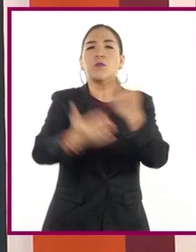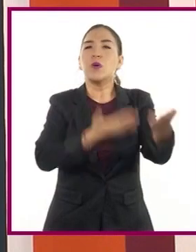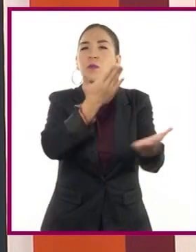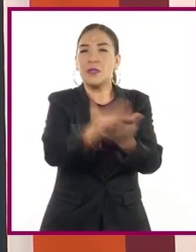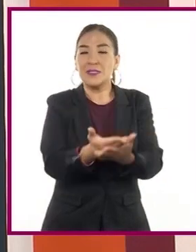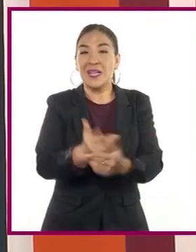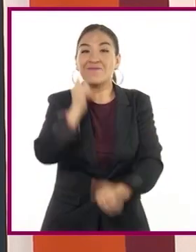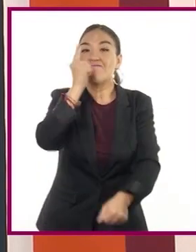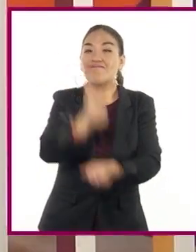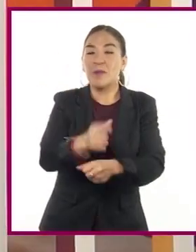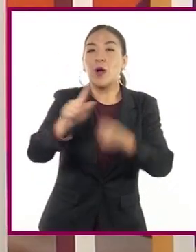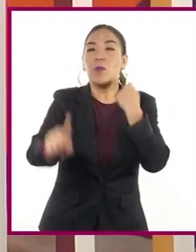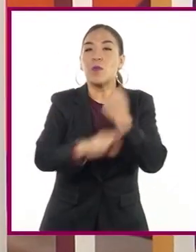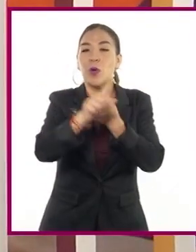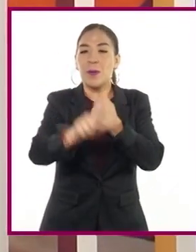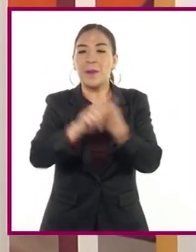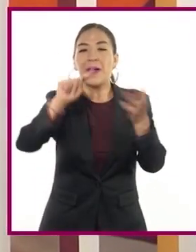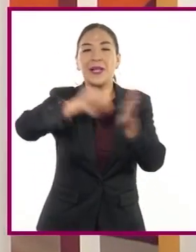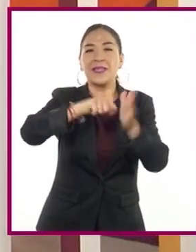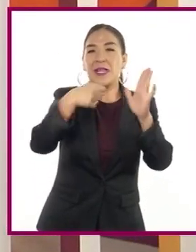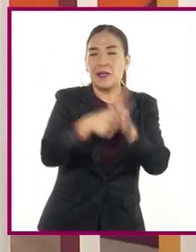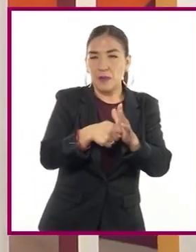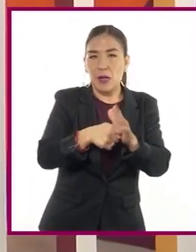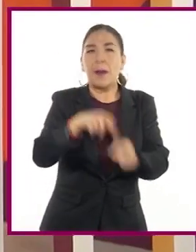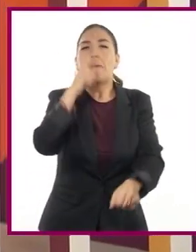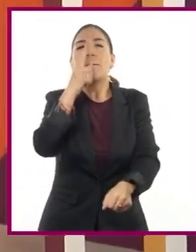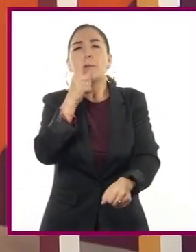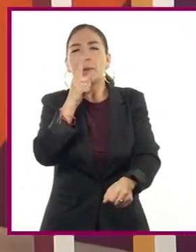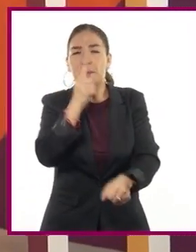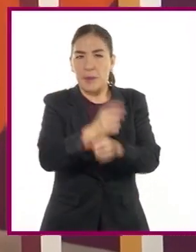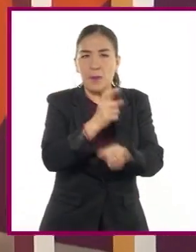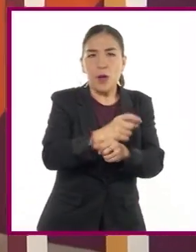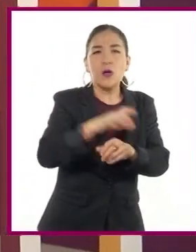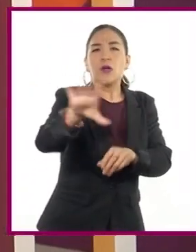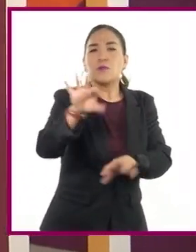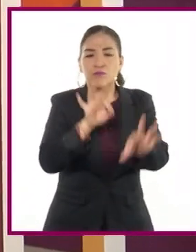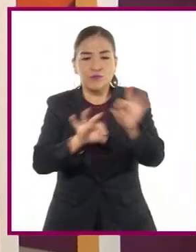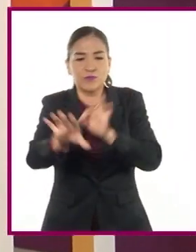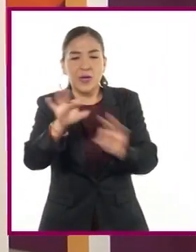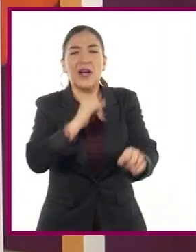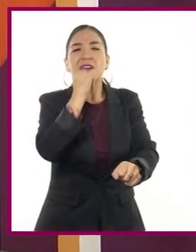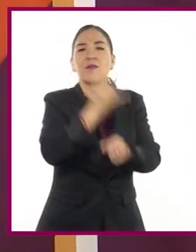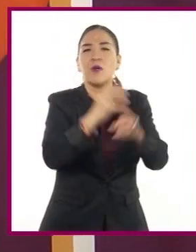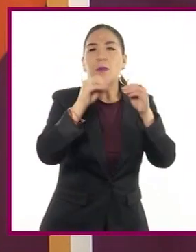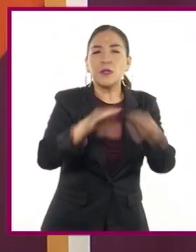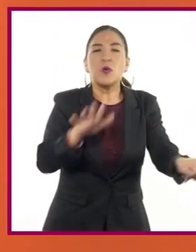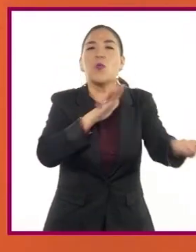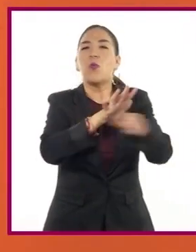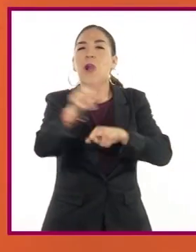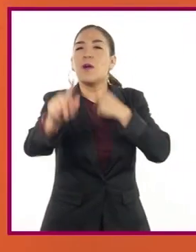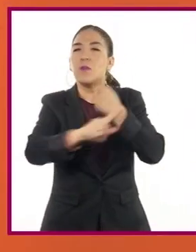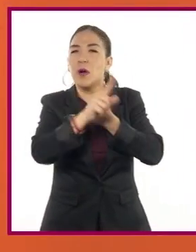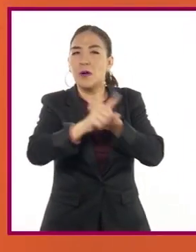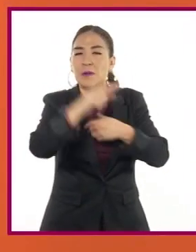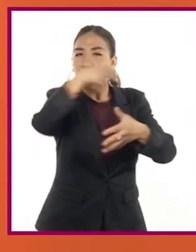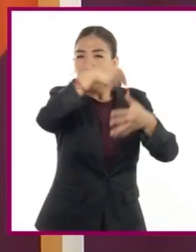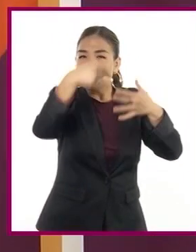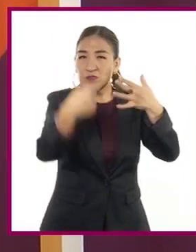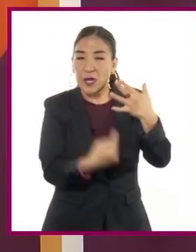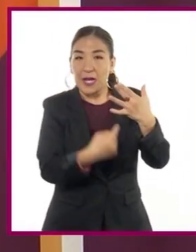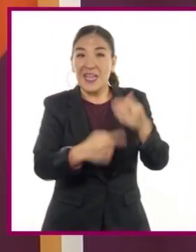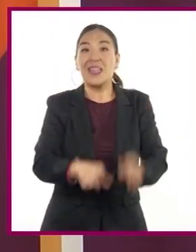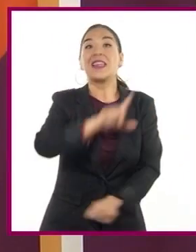el problema técnico. Recopilaremos información sobre los problemas que identifiquemos. Y posteriormente,